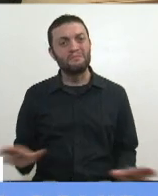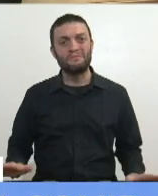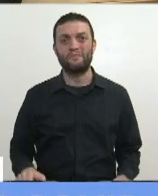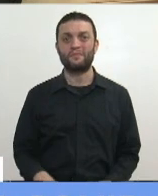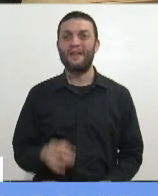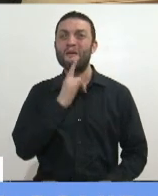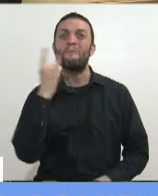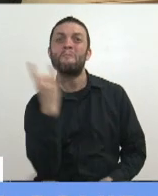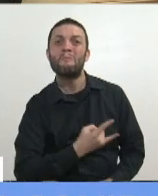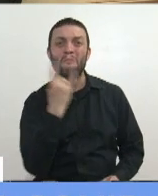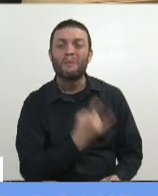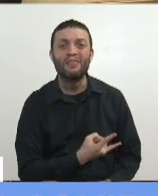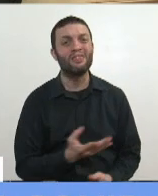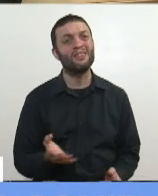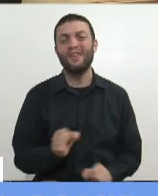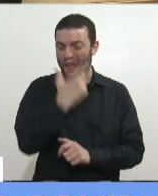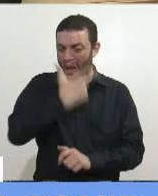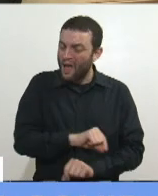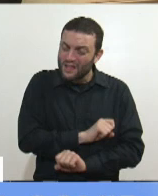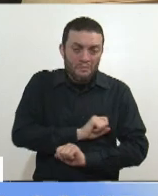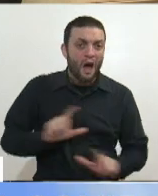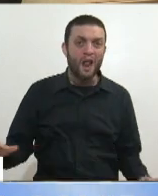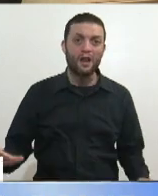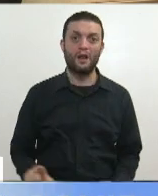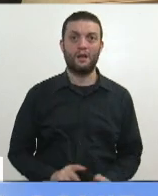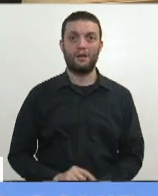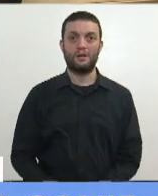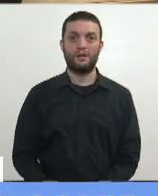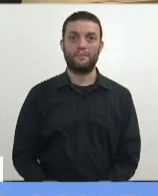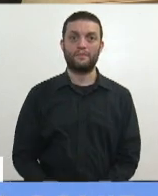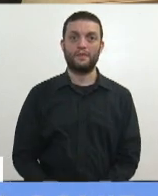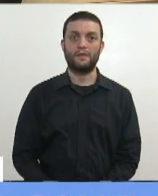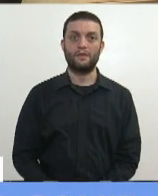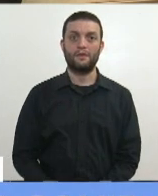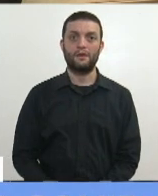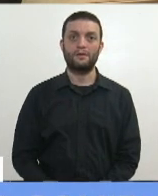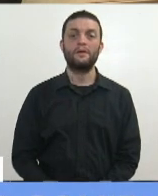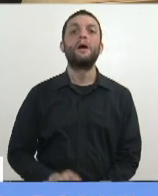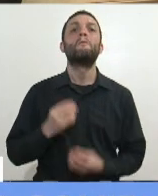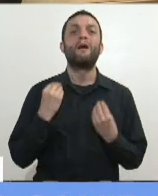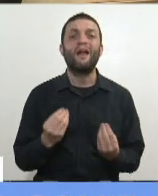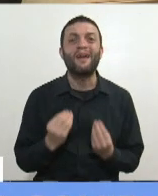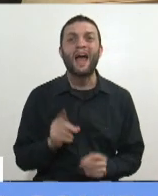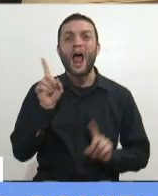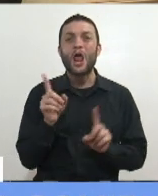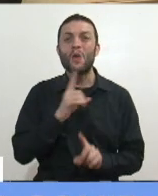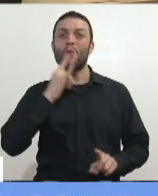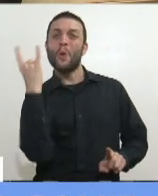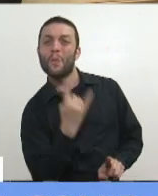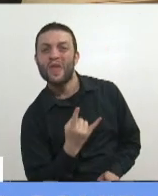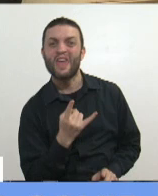Diciendo algunas personas de salud. Para vacunarse. Mucho más. Cuando se